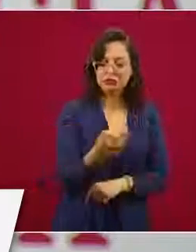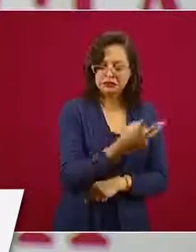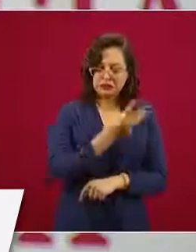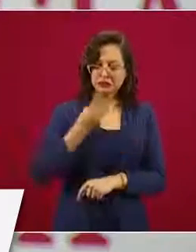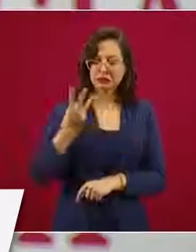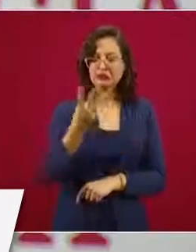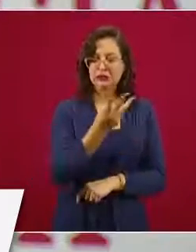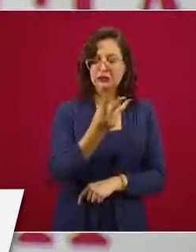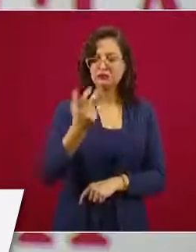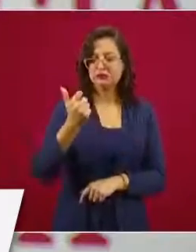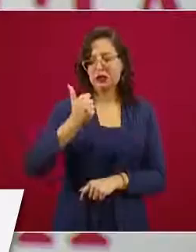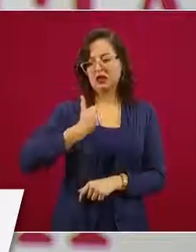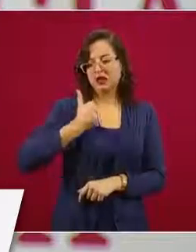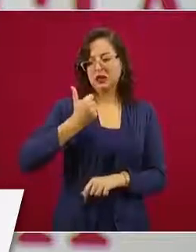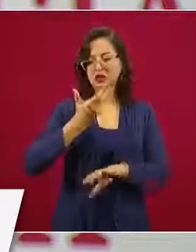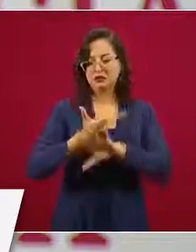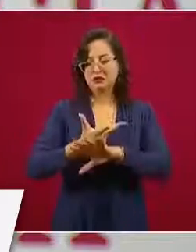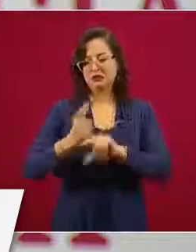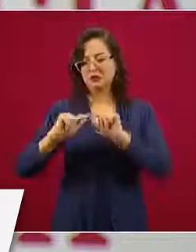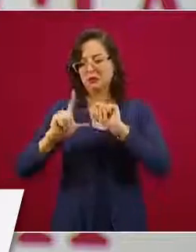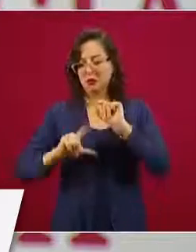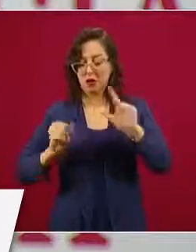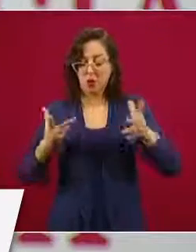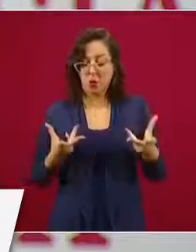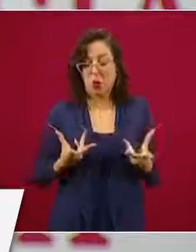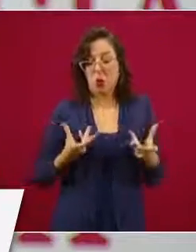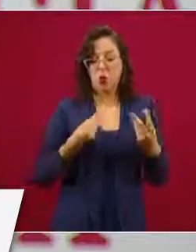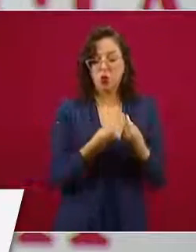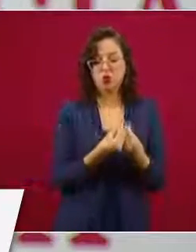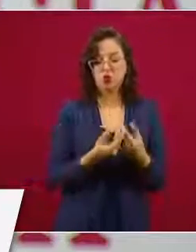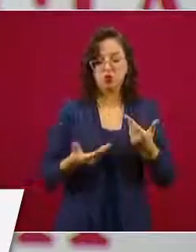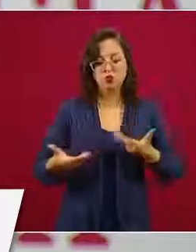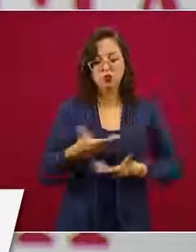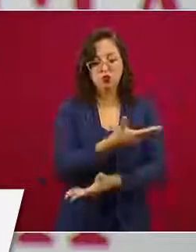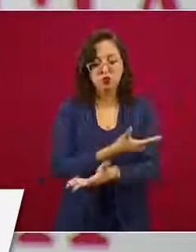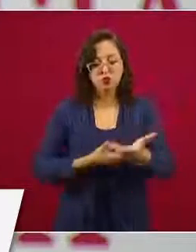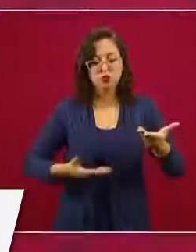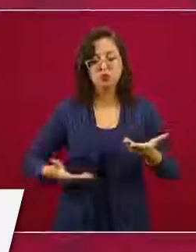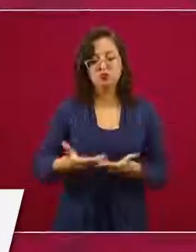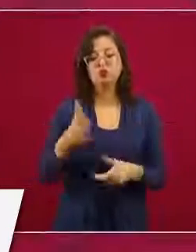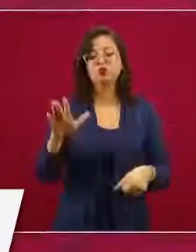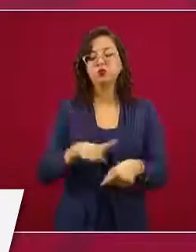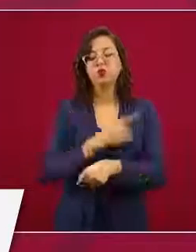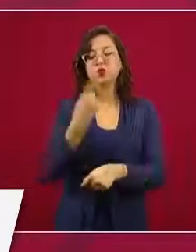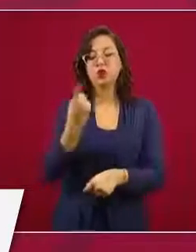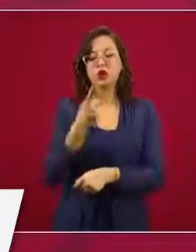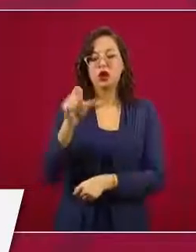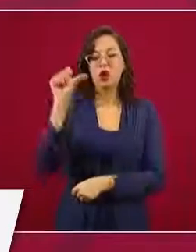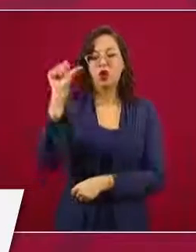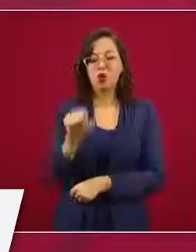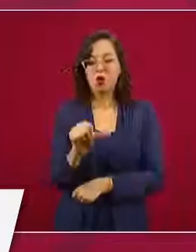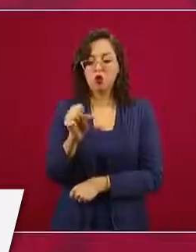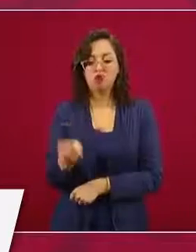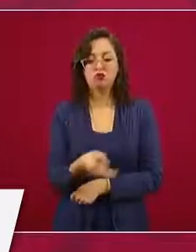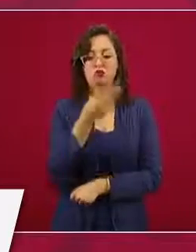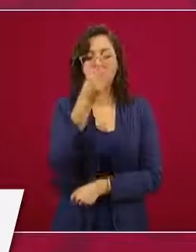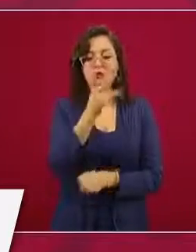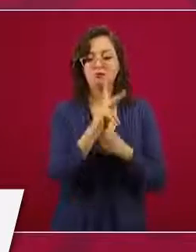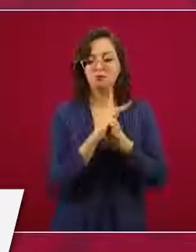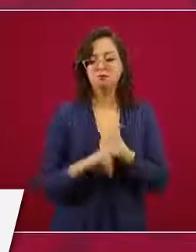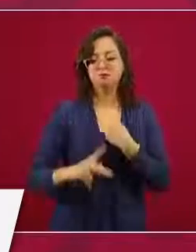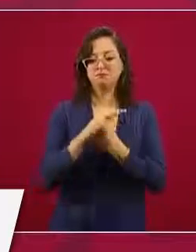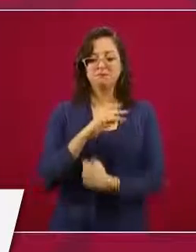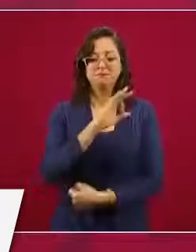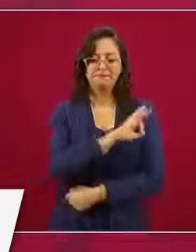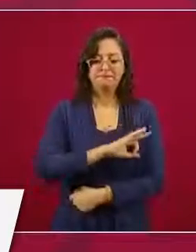participación de Canadá, porque somos los tres países los que hoy celebramos y participamos al entrar en